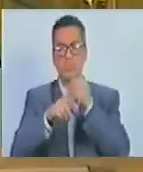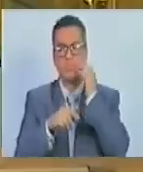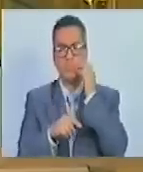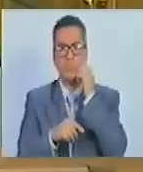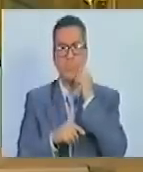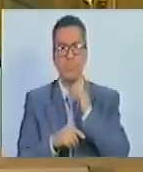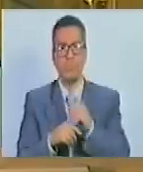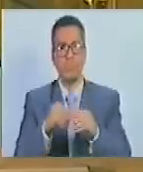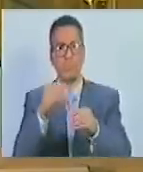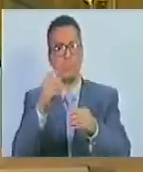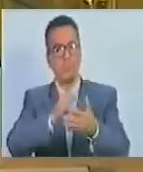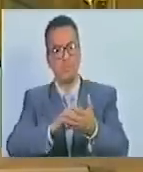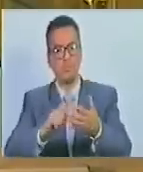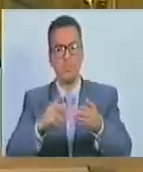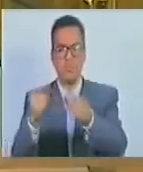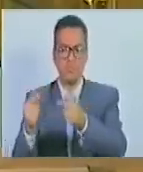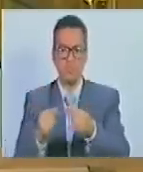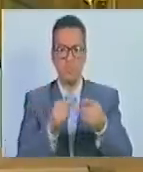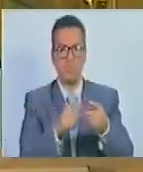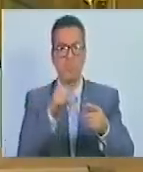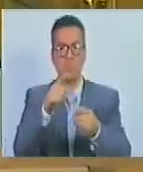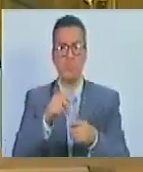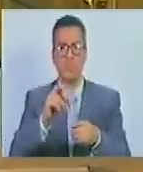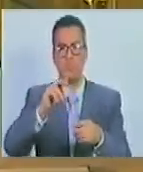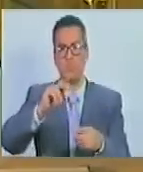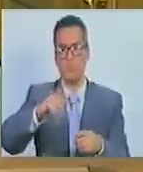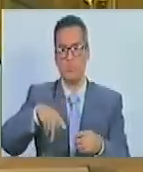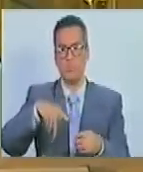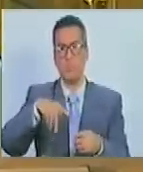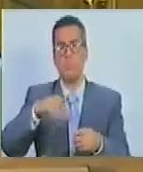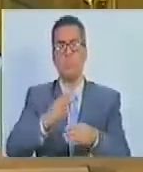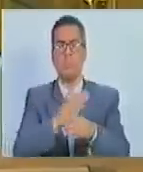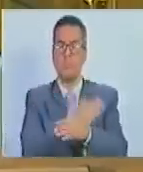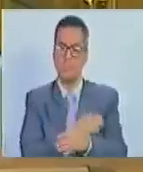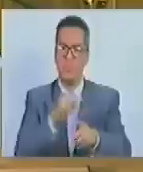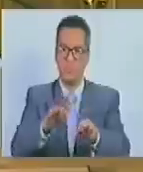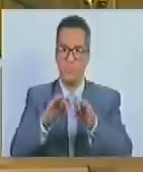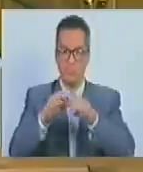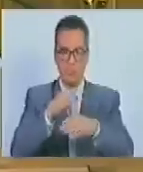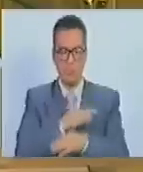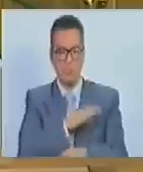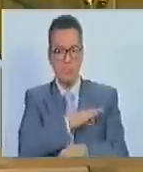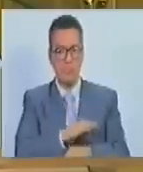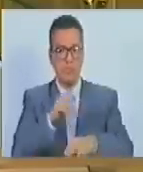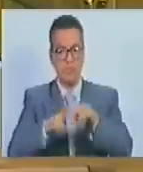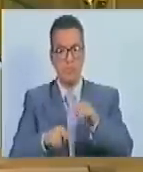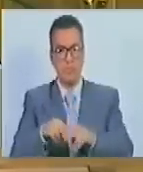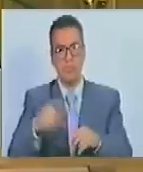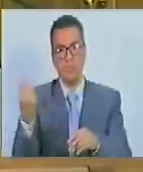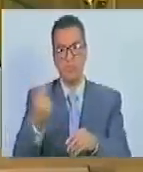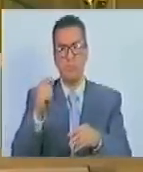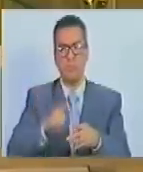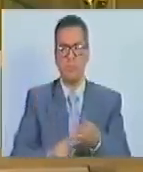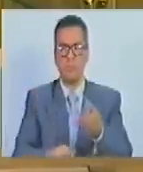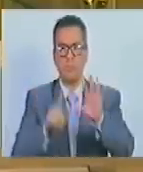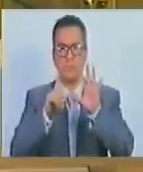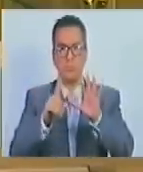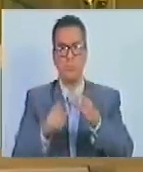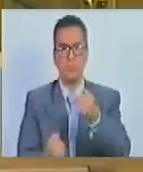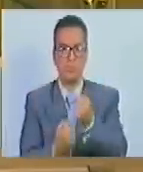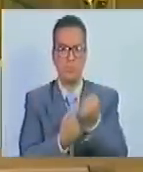financiera comunitaria privilegiando el interés social sobre la acumulación de capital. Seis.